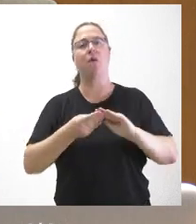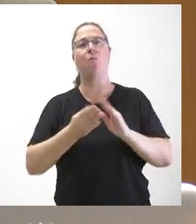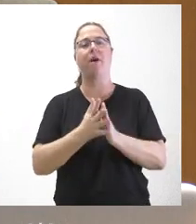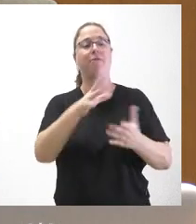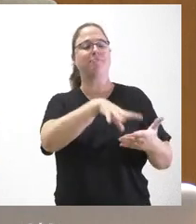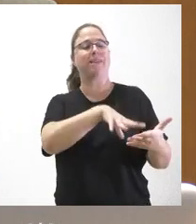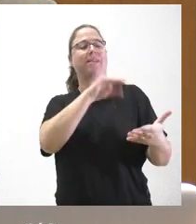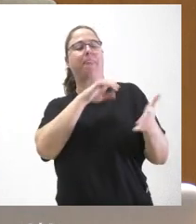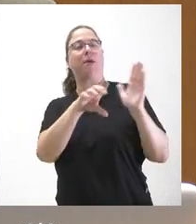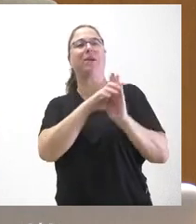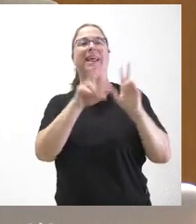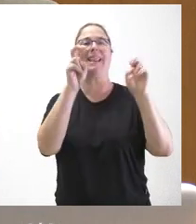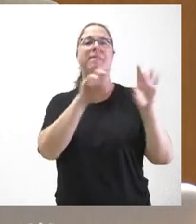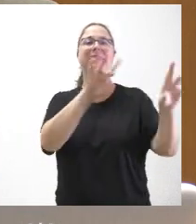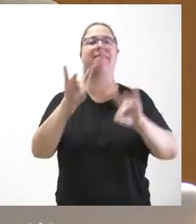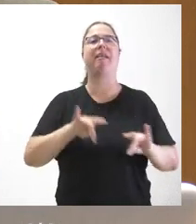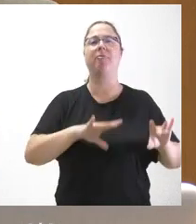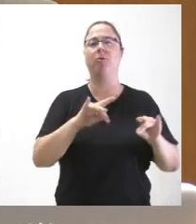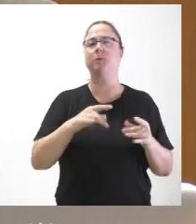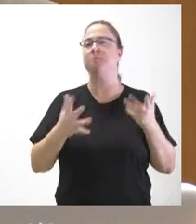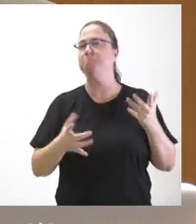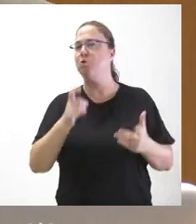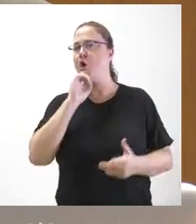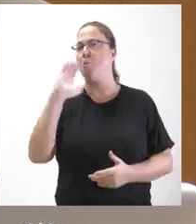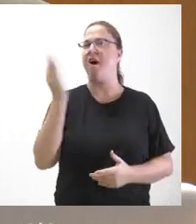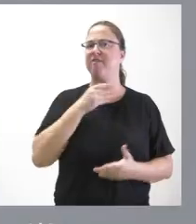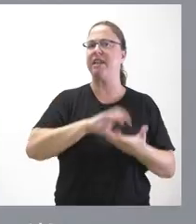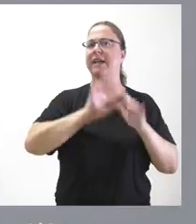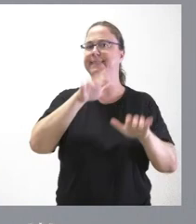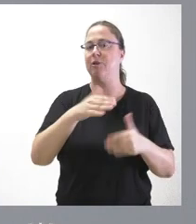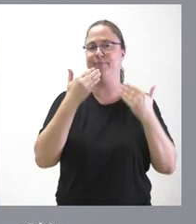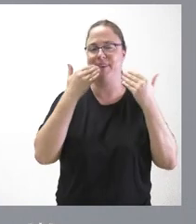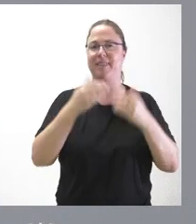la Constitución sobre la cuestión territorial, cómo afectaría esto a Castilla y León. Gracias.